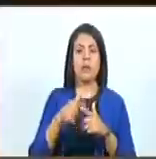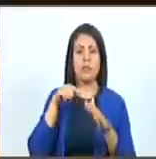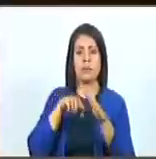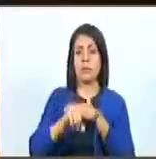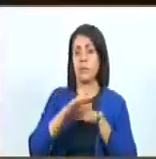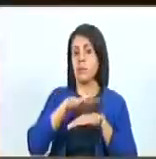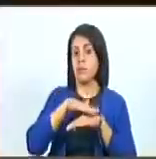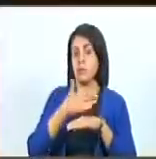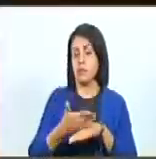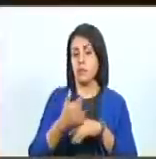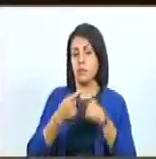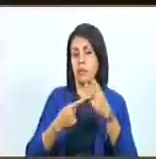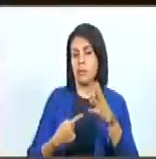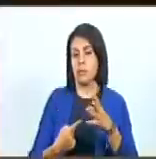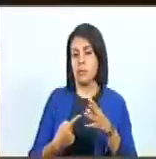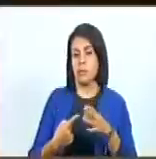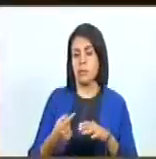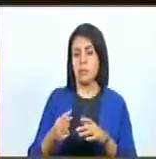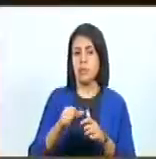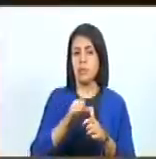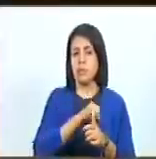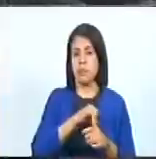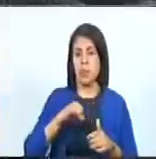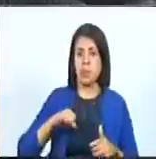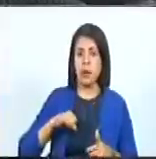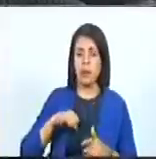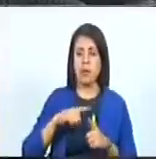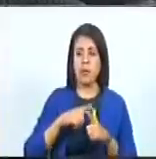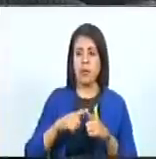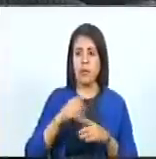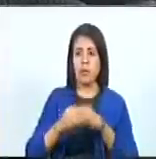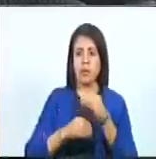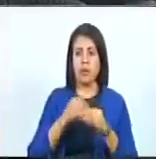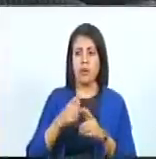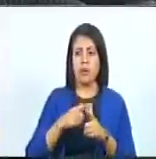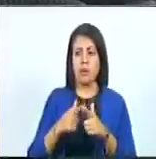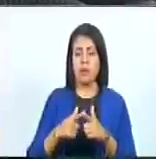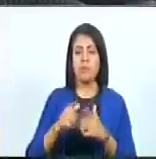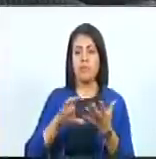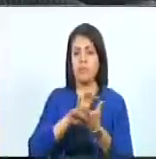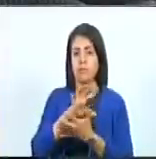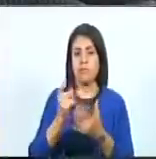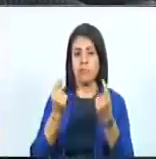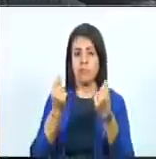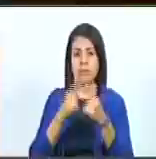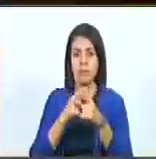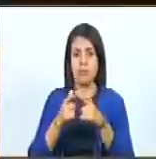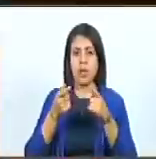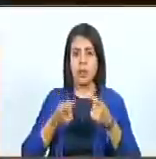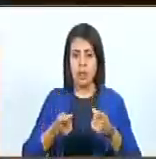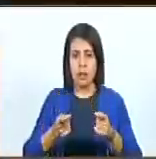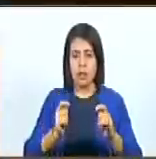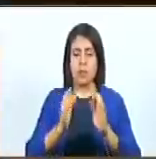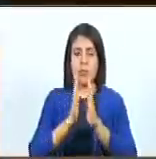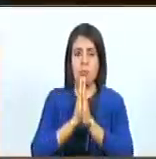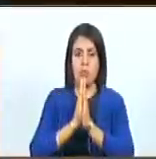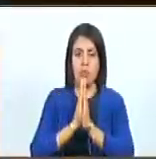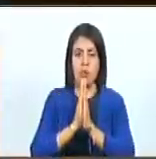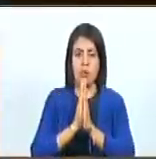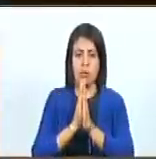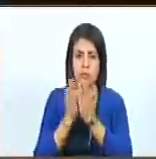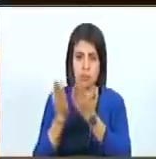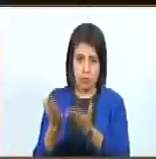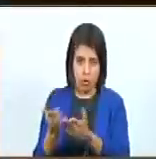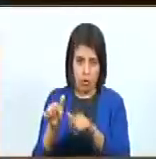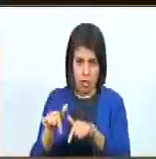una situación entre privados y particulares que estaban por una situación de dinero. No es el caso